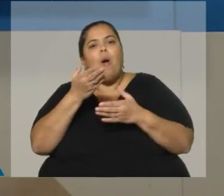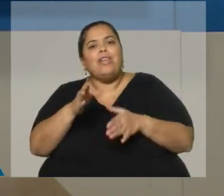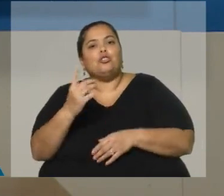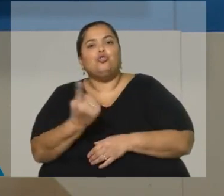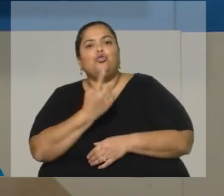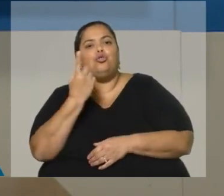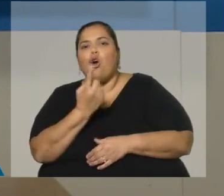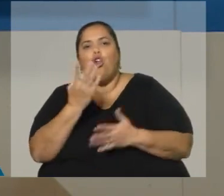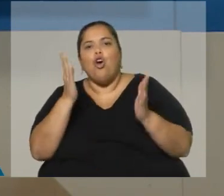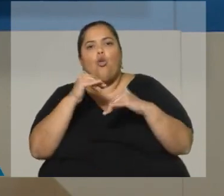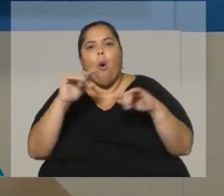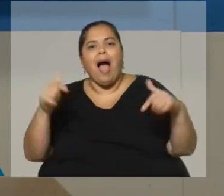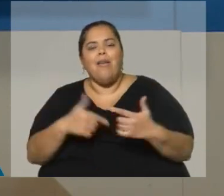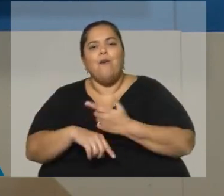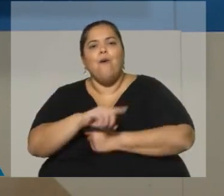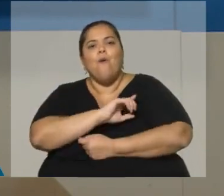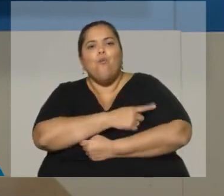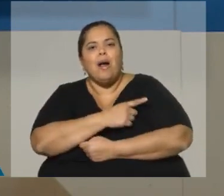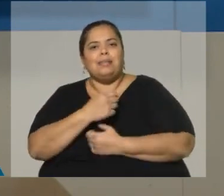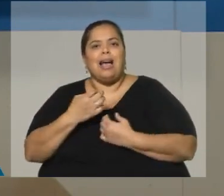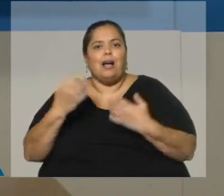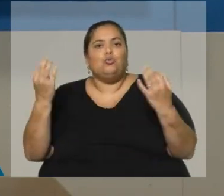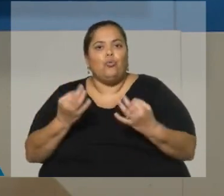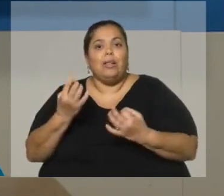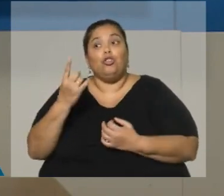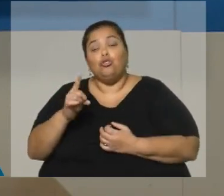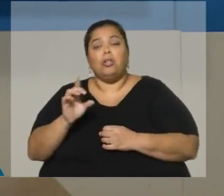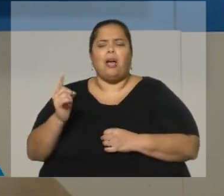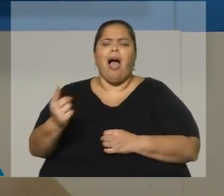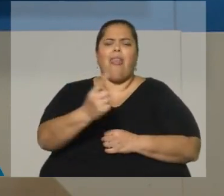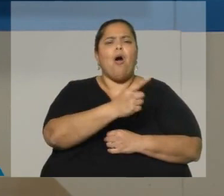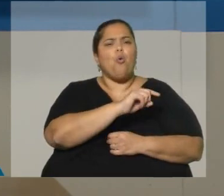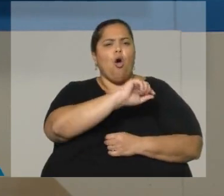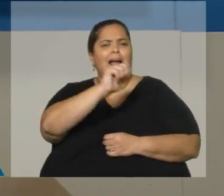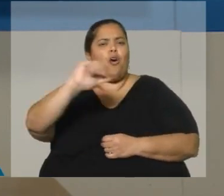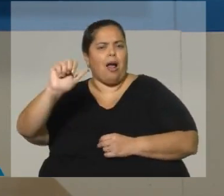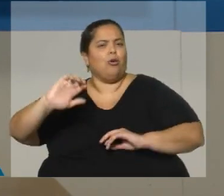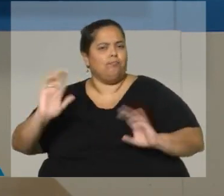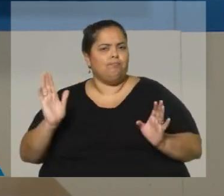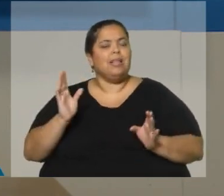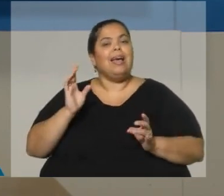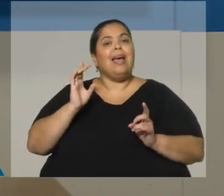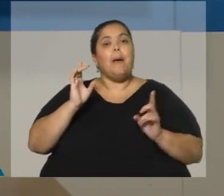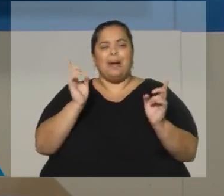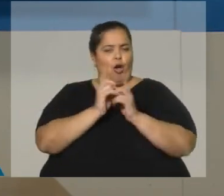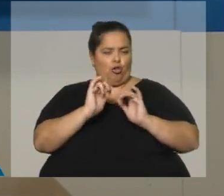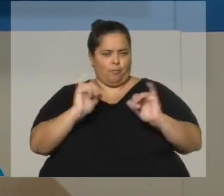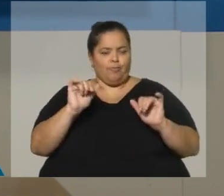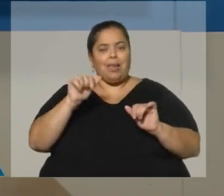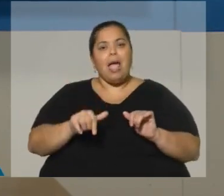creo que todos de algún modo reafirmaron su postura. Muy breve, para terminar, Manini se